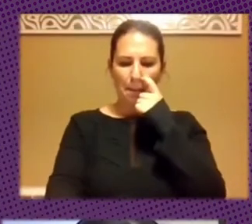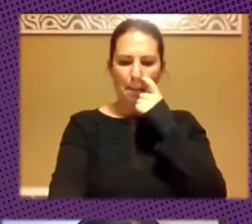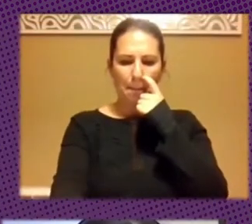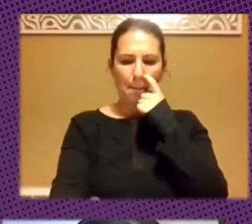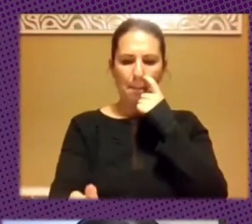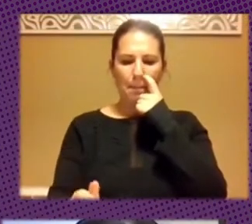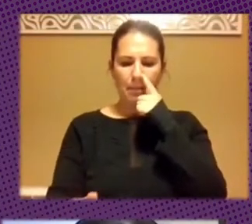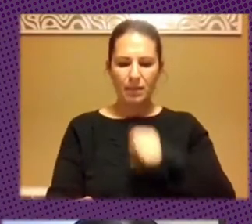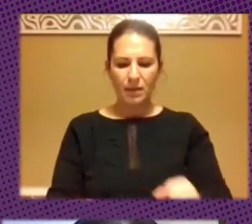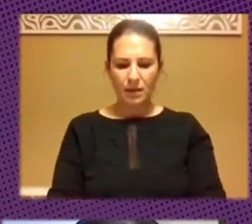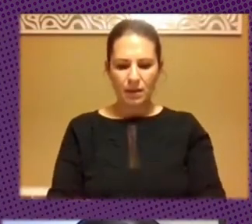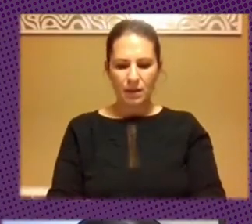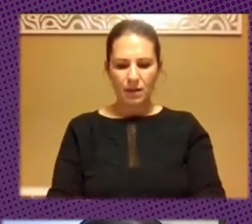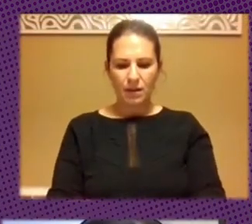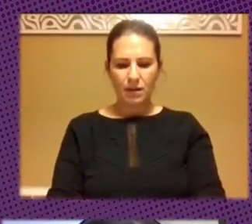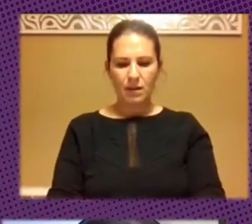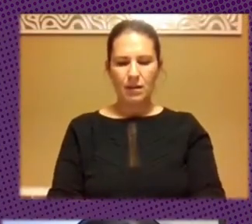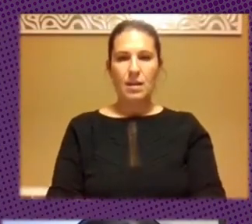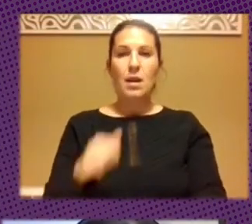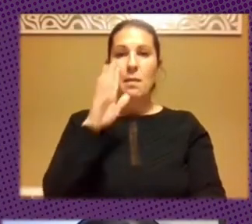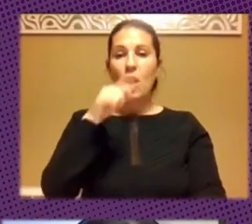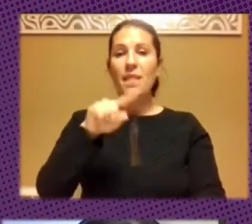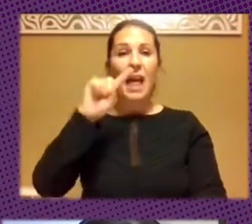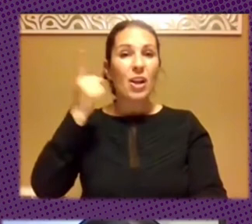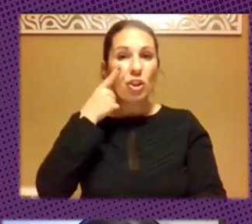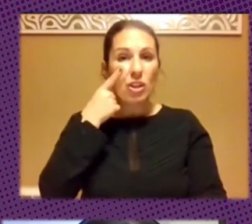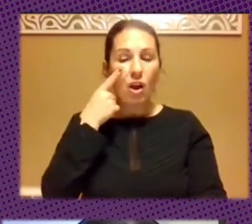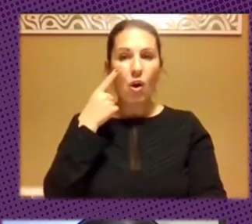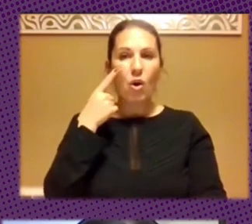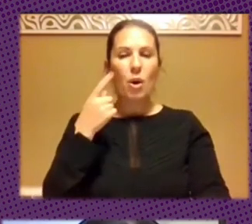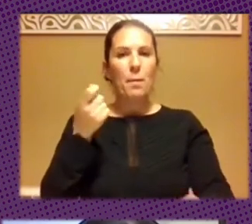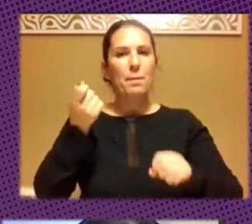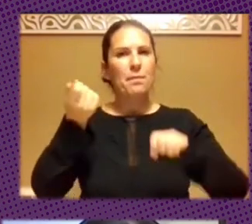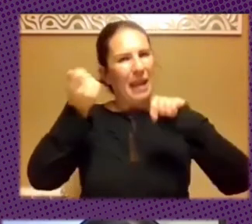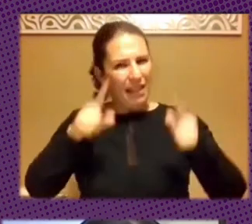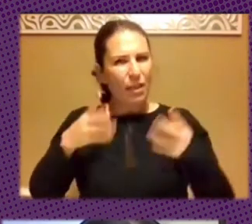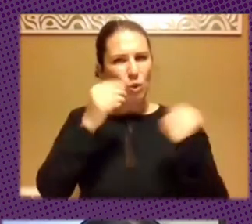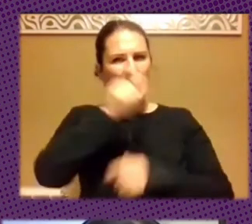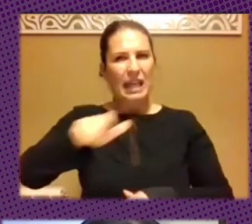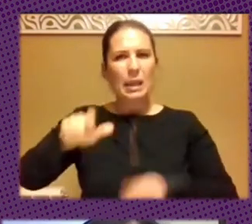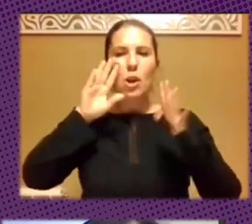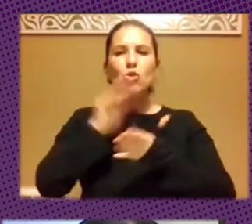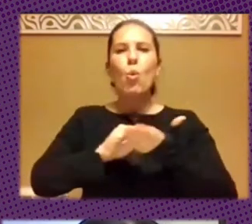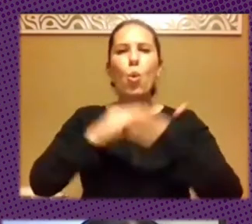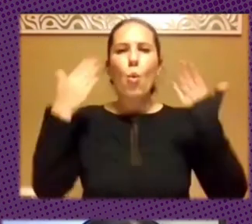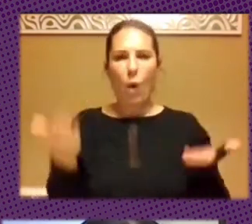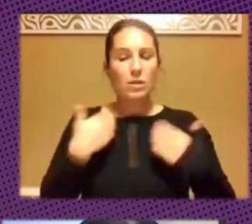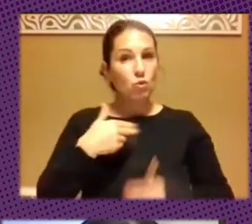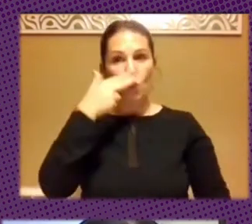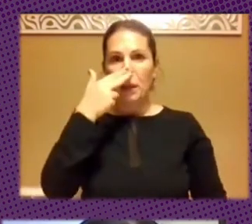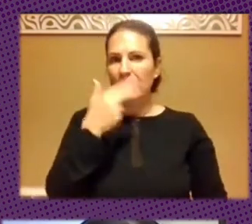el problema el diagnóstico los tenemos muy parecidos mucha gente pero cuál es la solución como es súper interesante